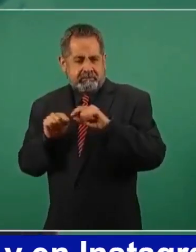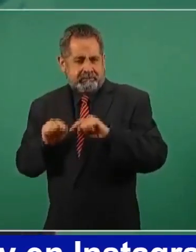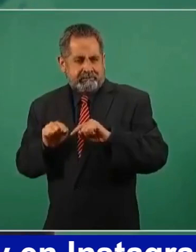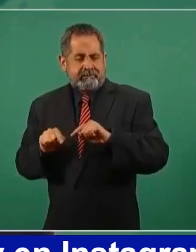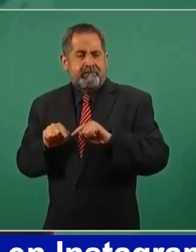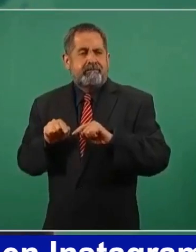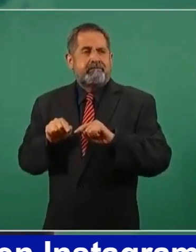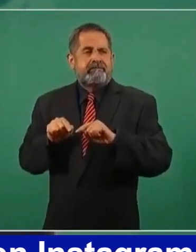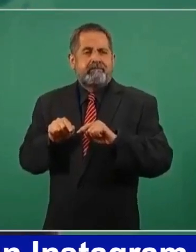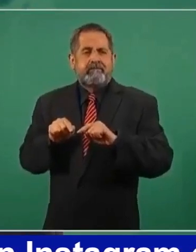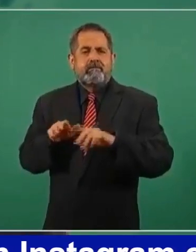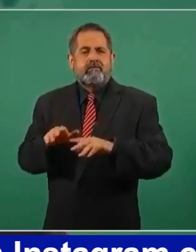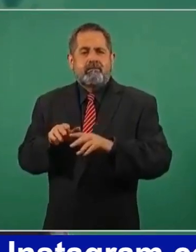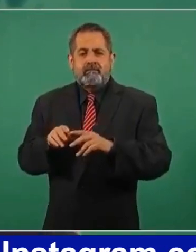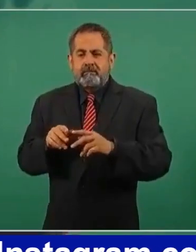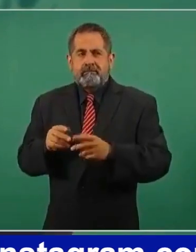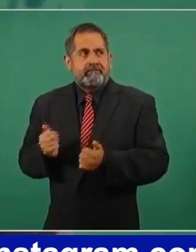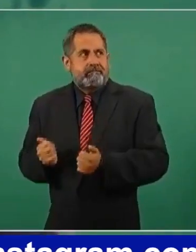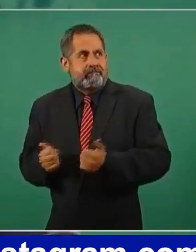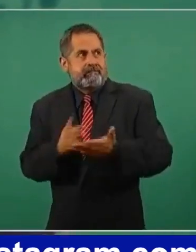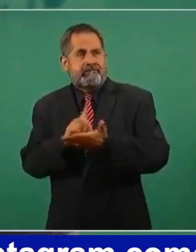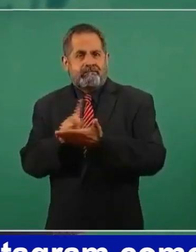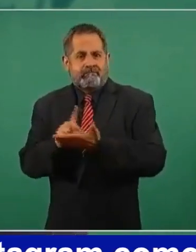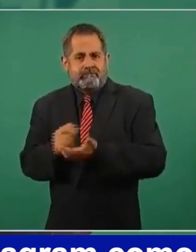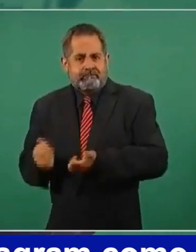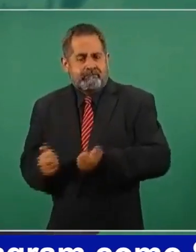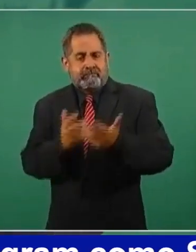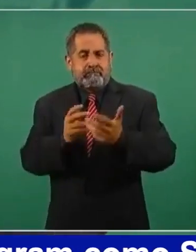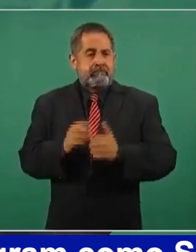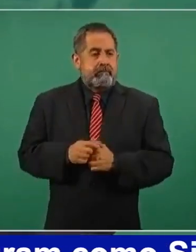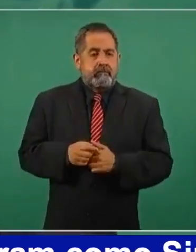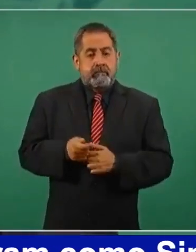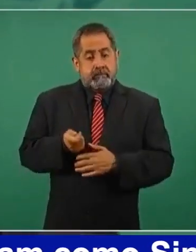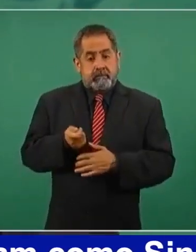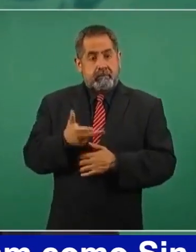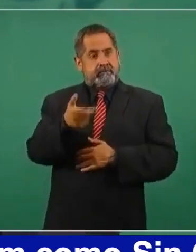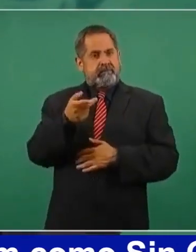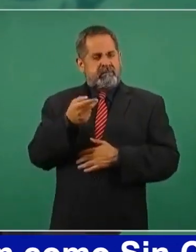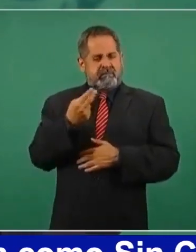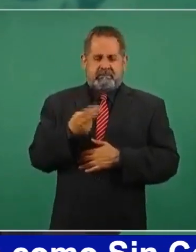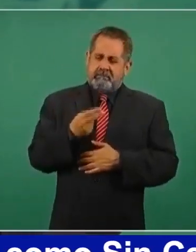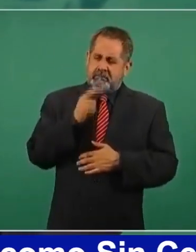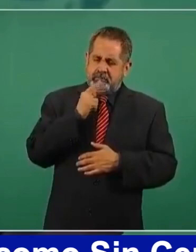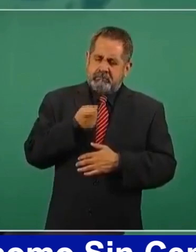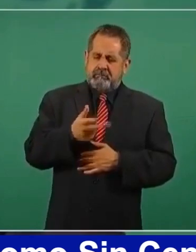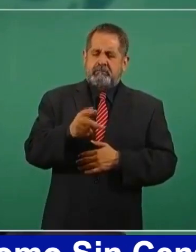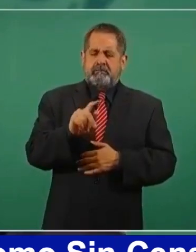al tráfico de droga se consideraran como terroristas que